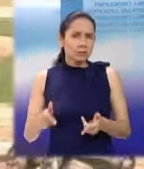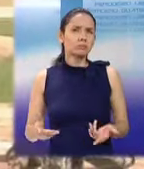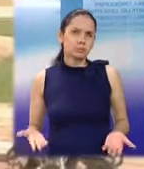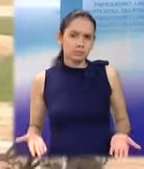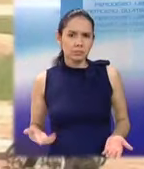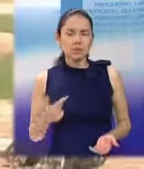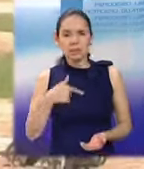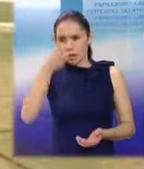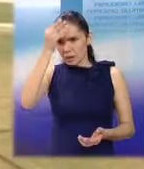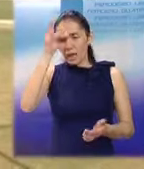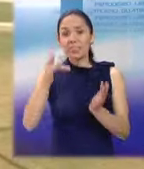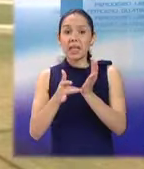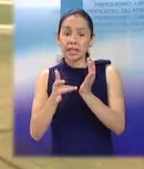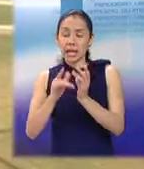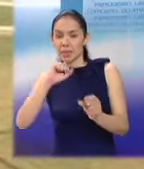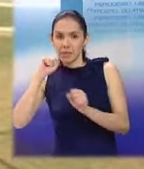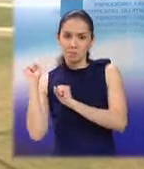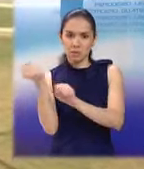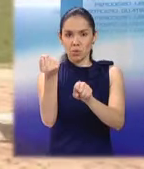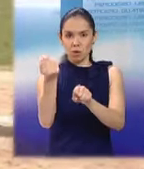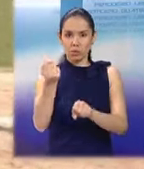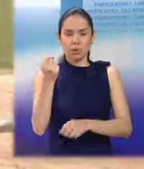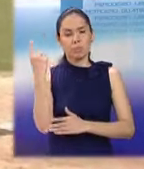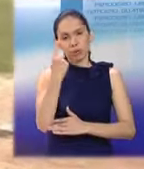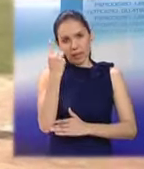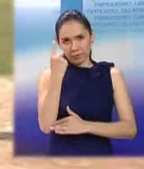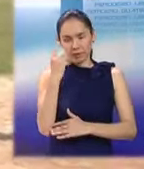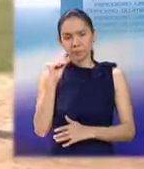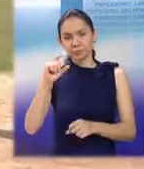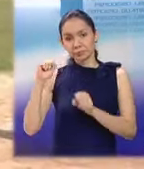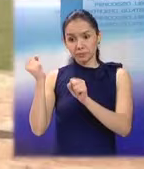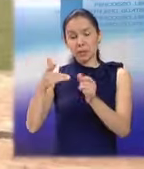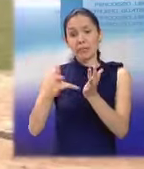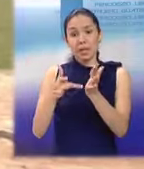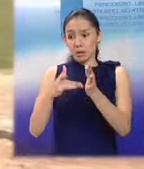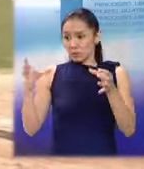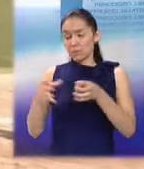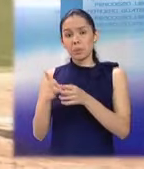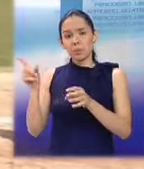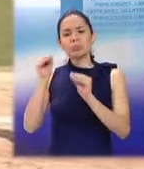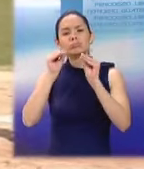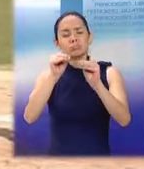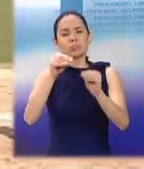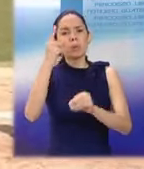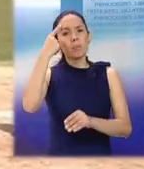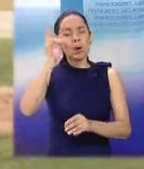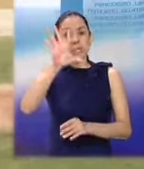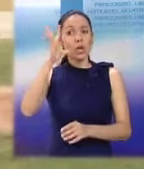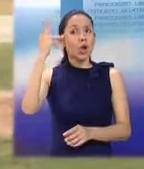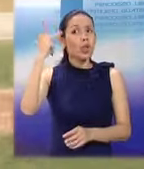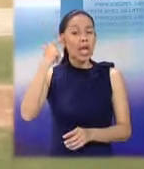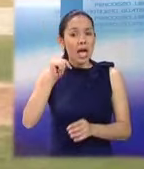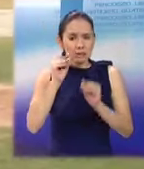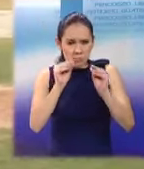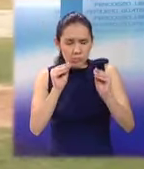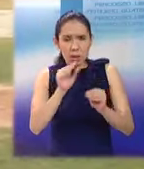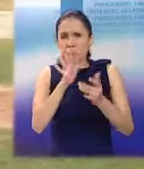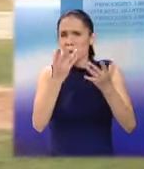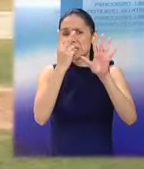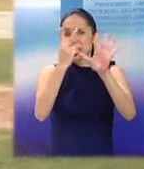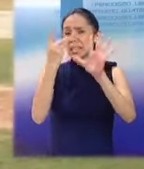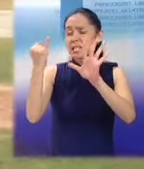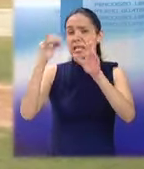técnicas de béisbol enseñamos. Este grupo de japoneses compartió sus conocimientos durante cinco días con más de